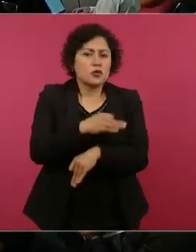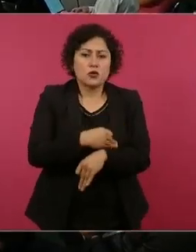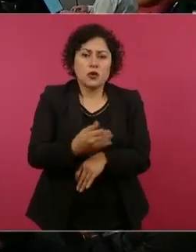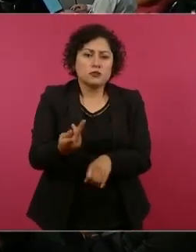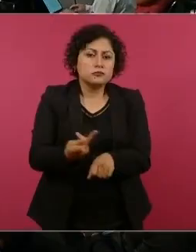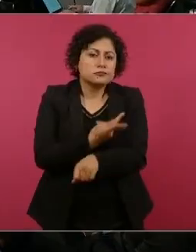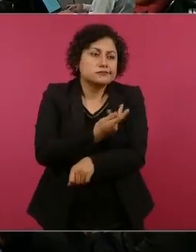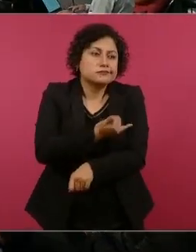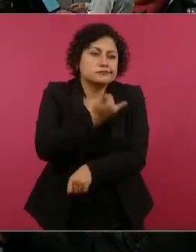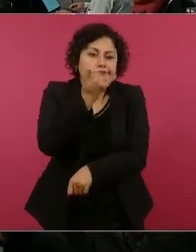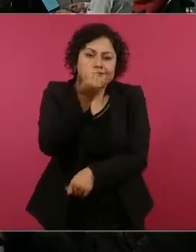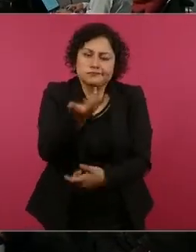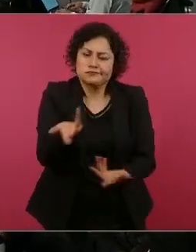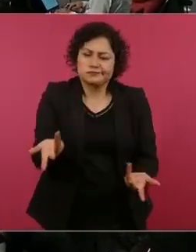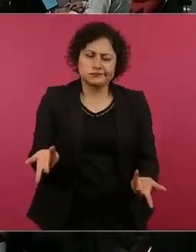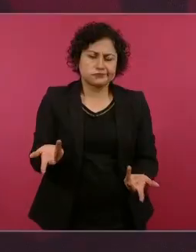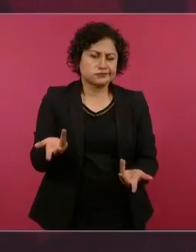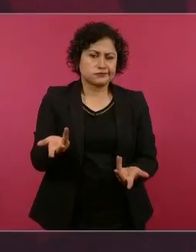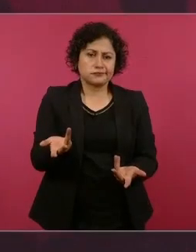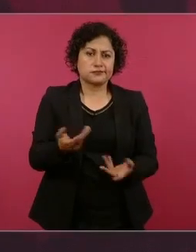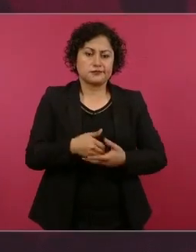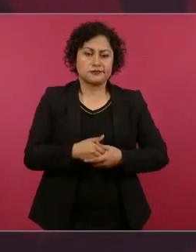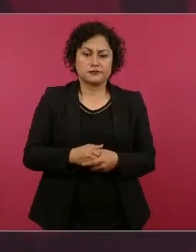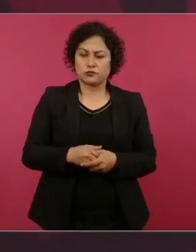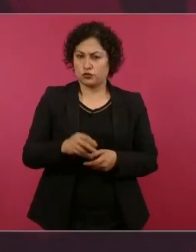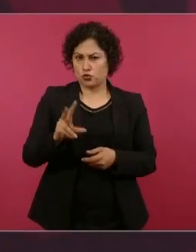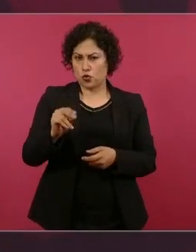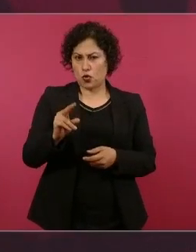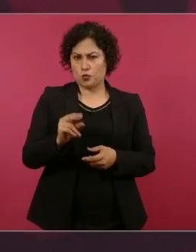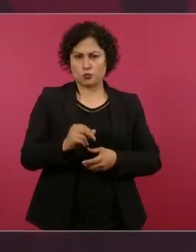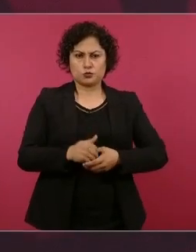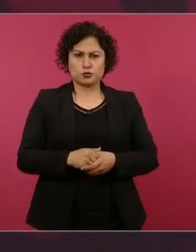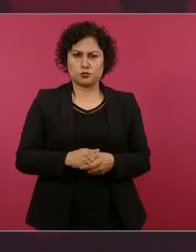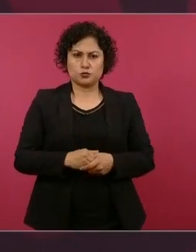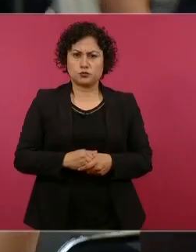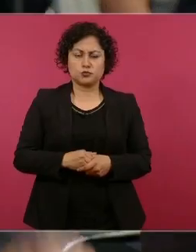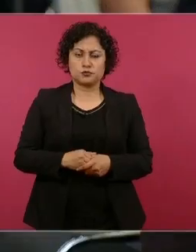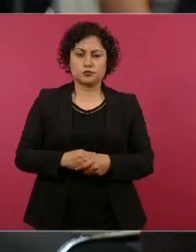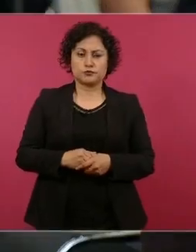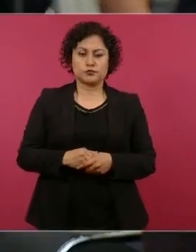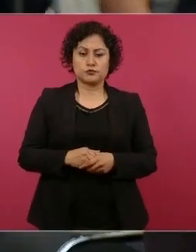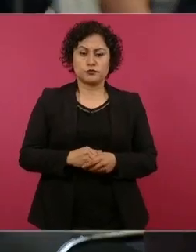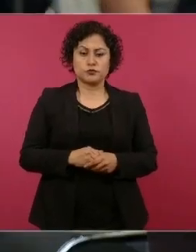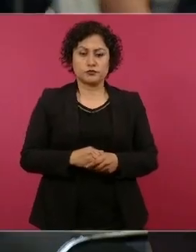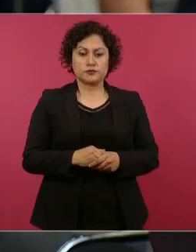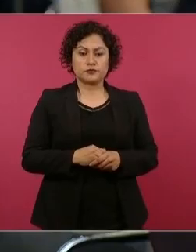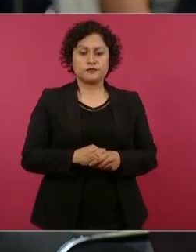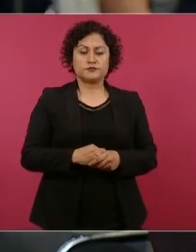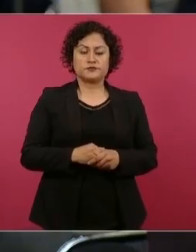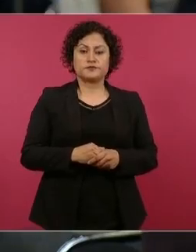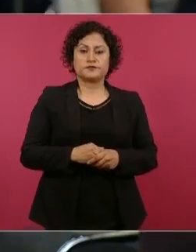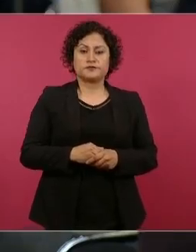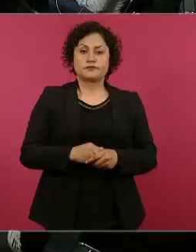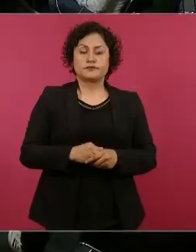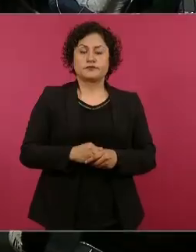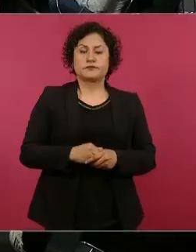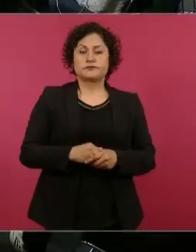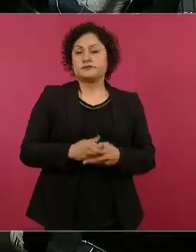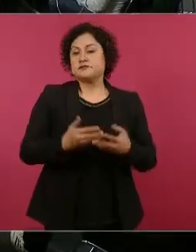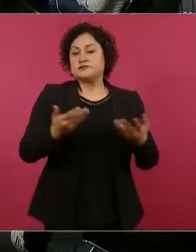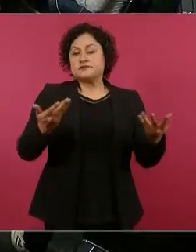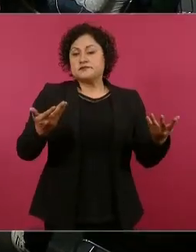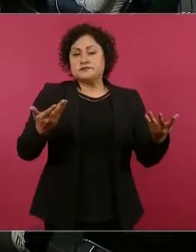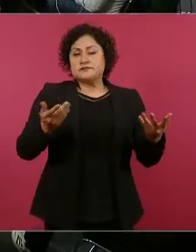No, no. ¿Aún en un escenario de este alto nivel? No, que se está trabajando,